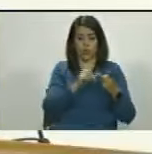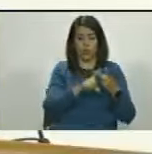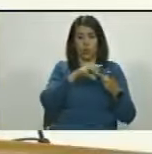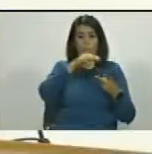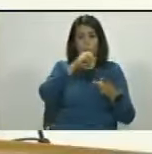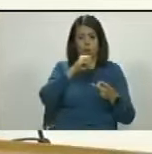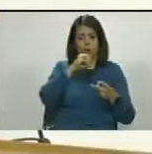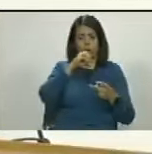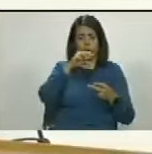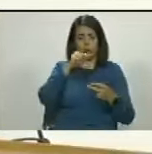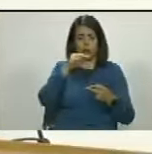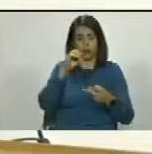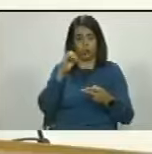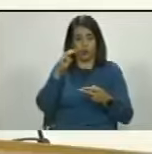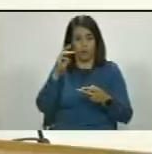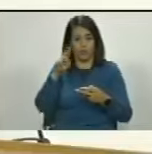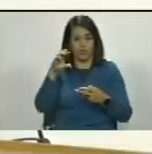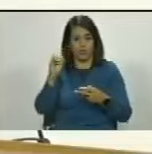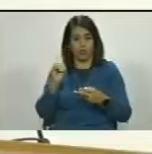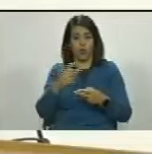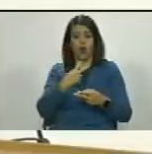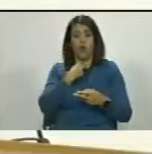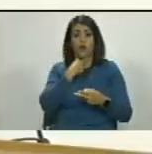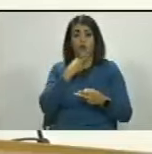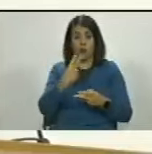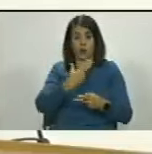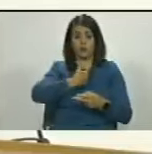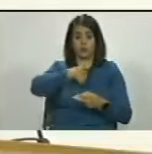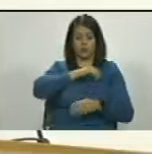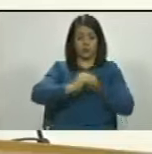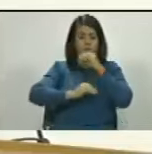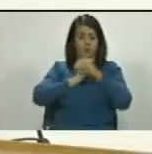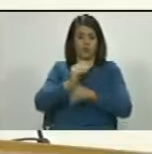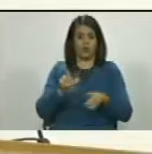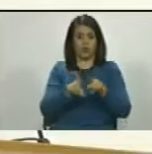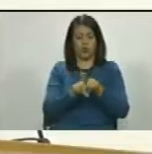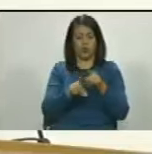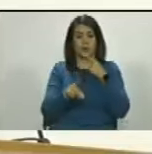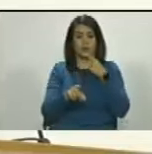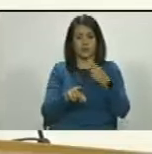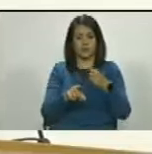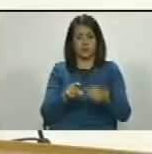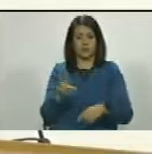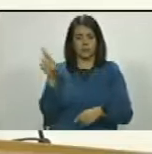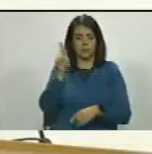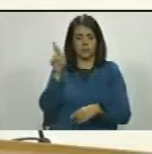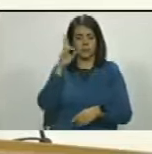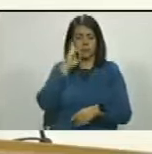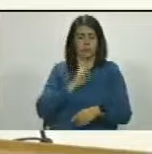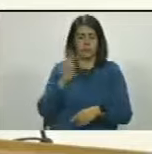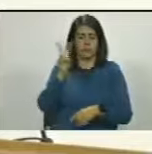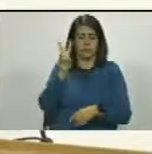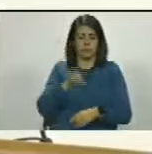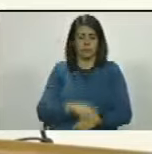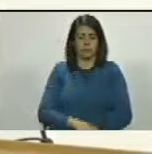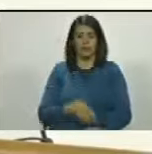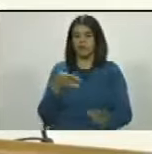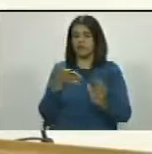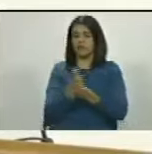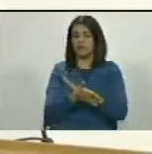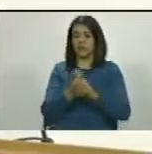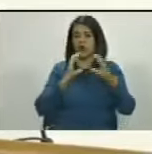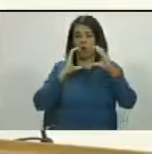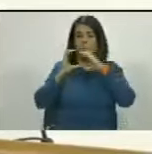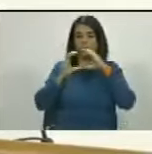de otras empresas y queremos levantar la voz como lo lo hizo la República Bolivariana de Venezuela en